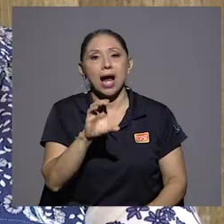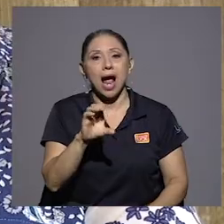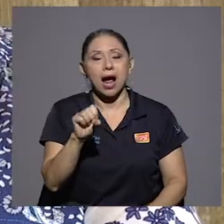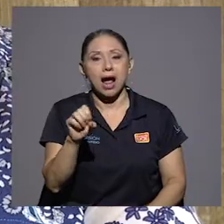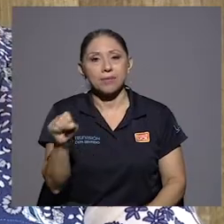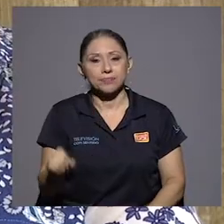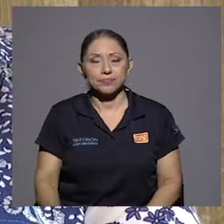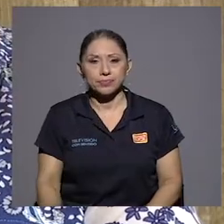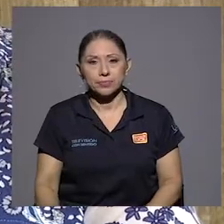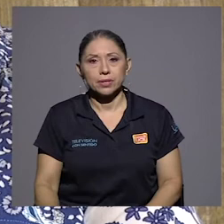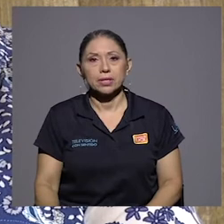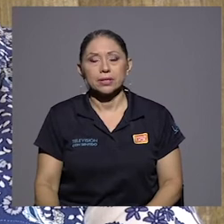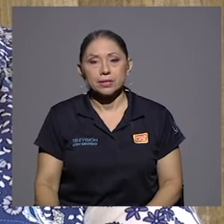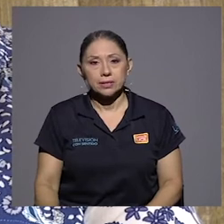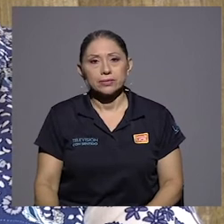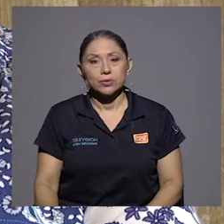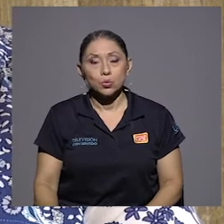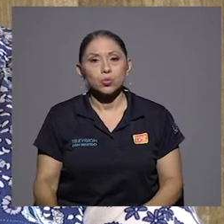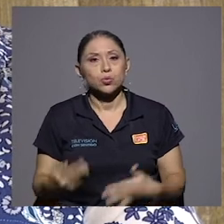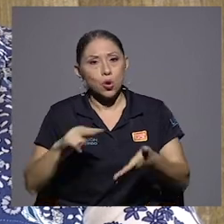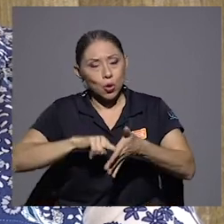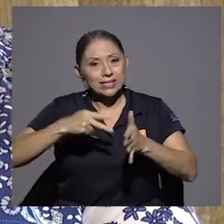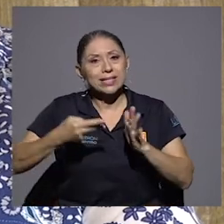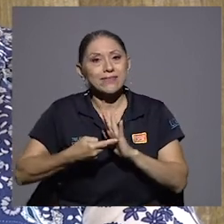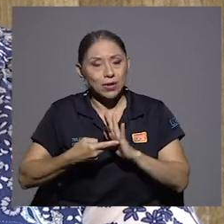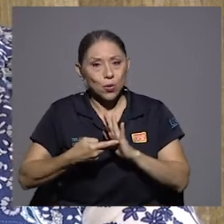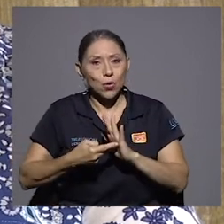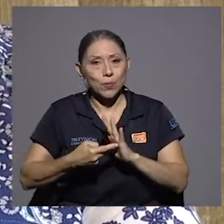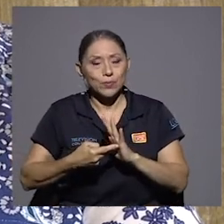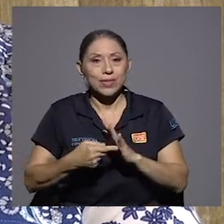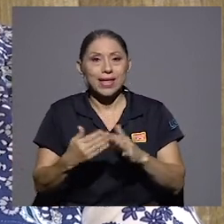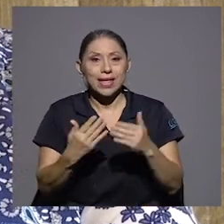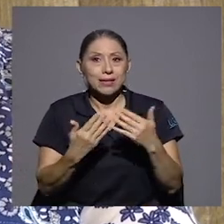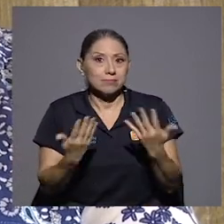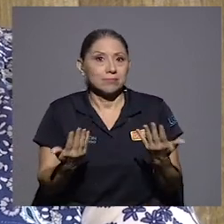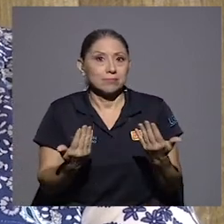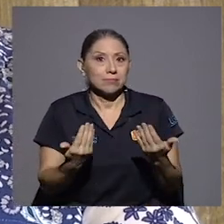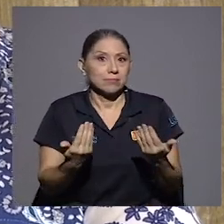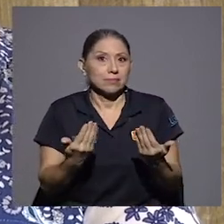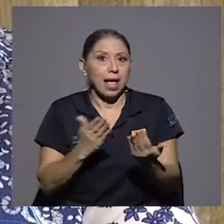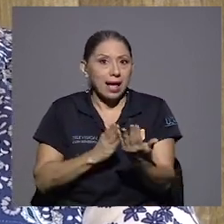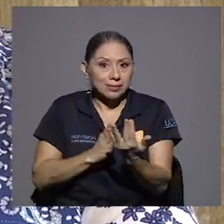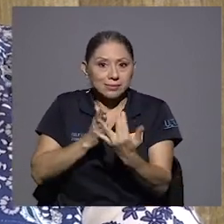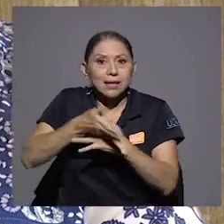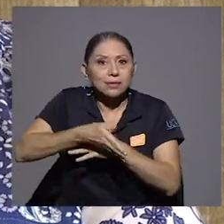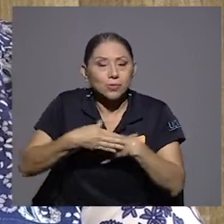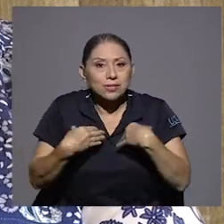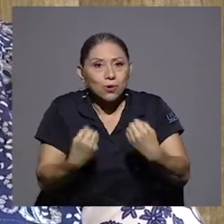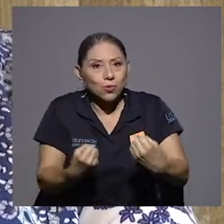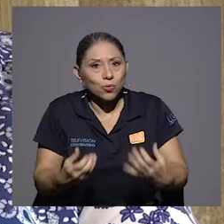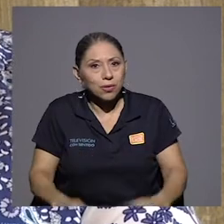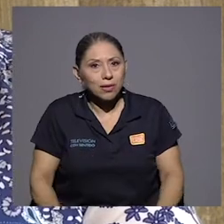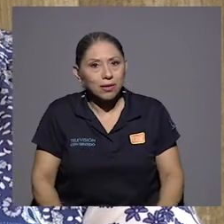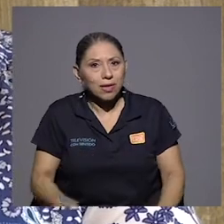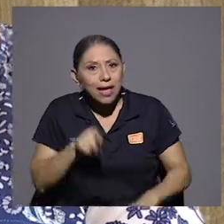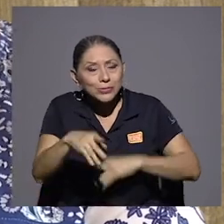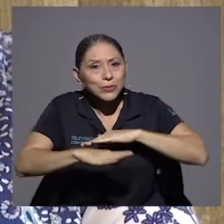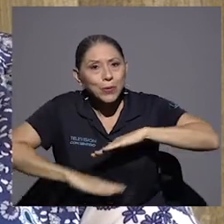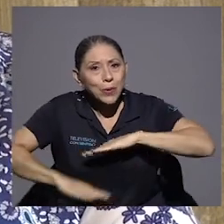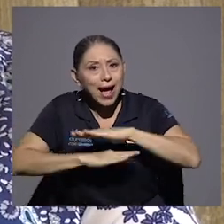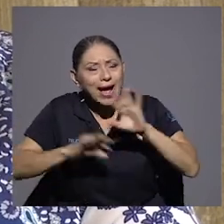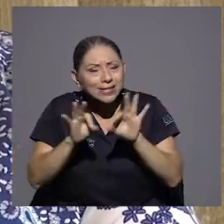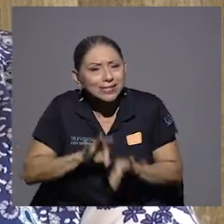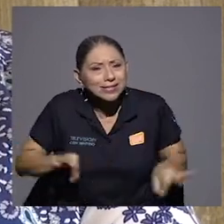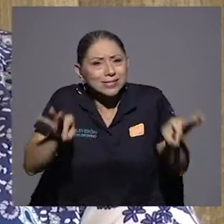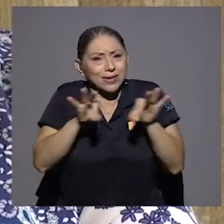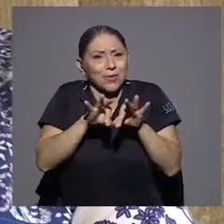no que significó gracias a tener el acceso a salud mire es que es lo básico a la salud